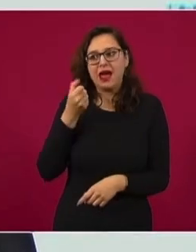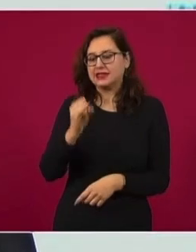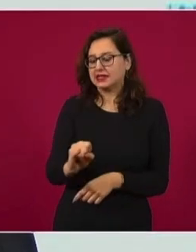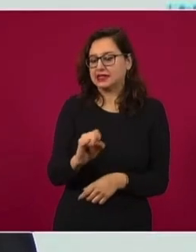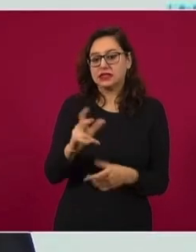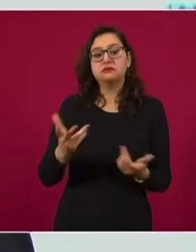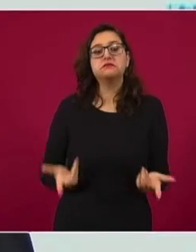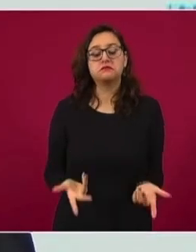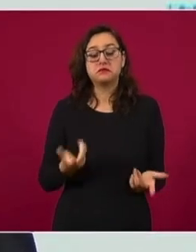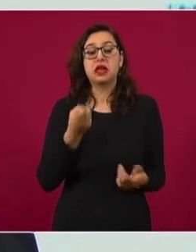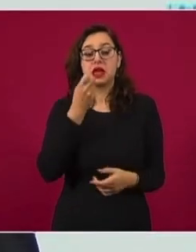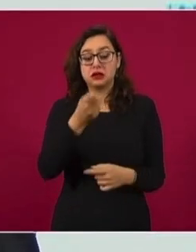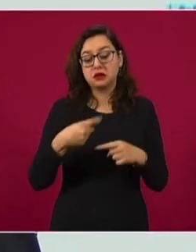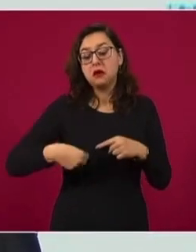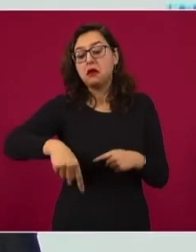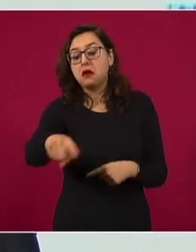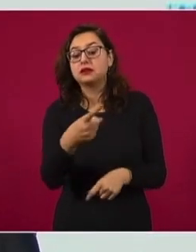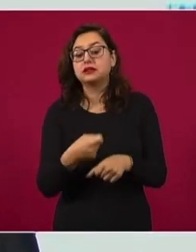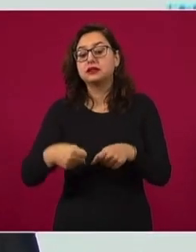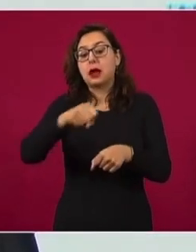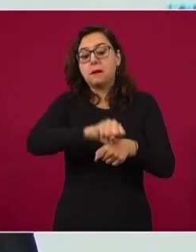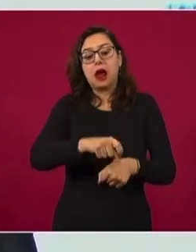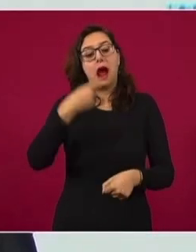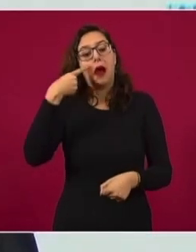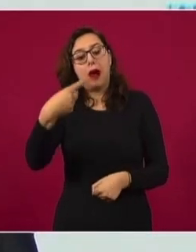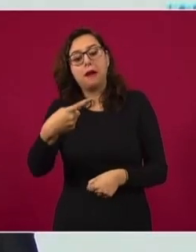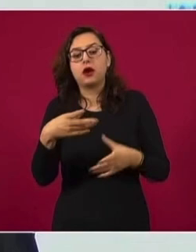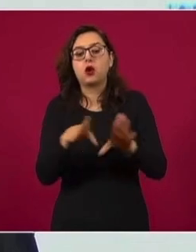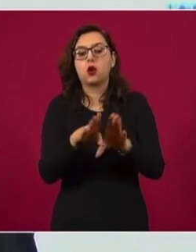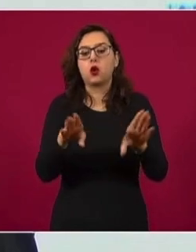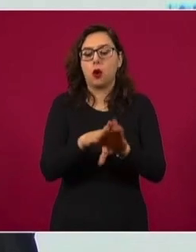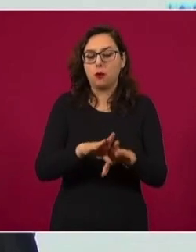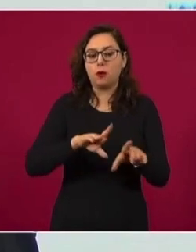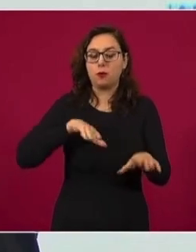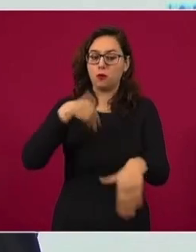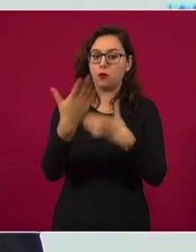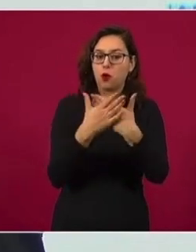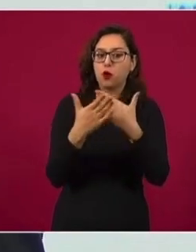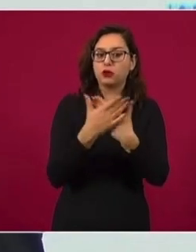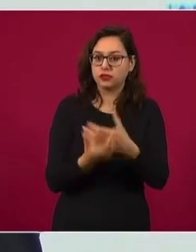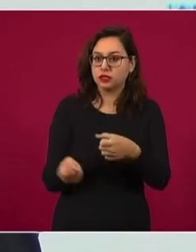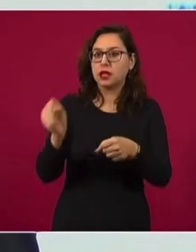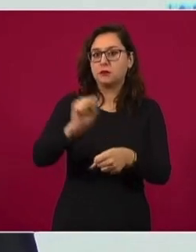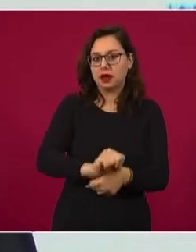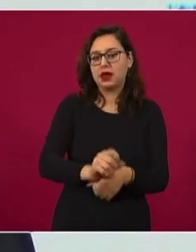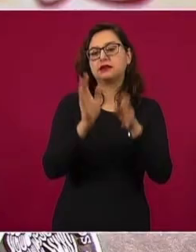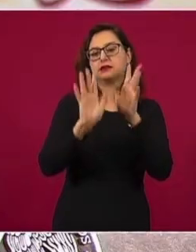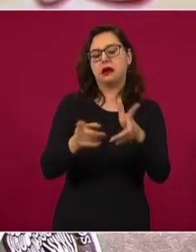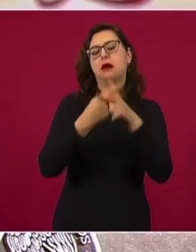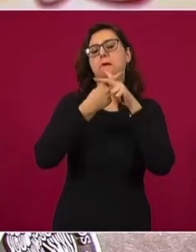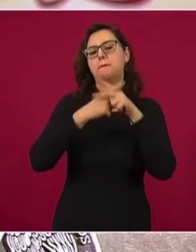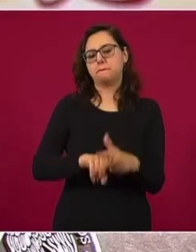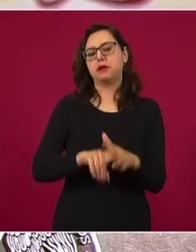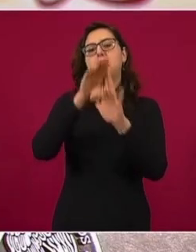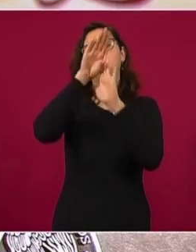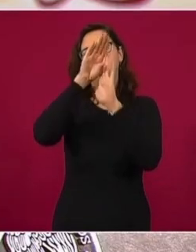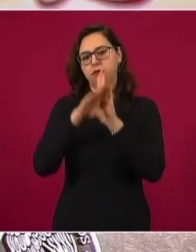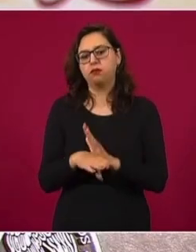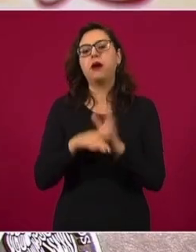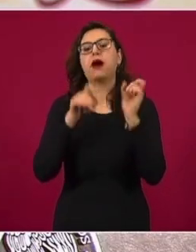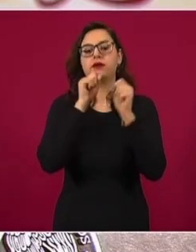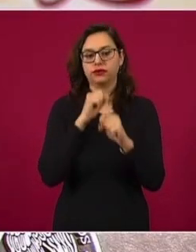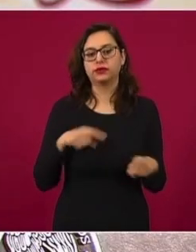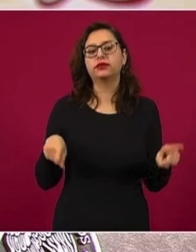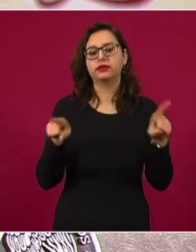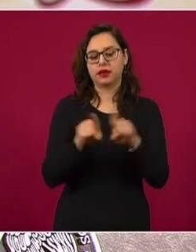entren en estabilidad las defunciones y muy probablemente en la siguiente semana ya entren también en reducción